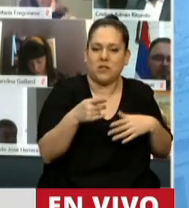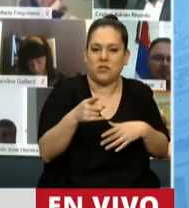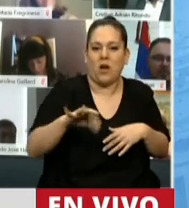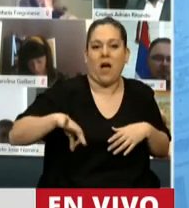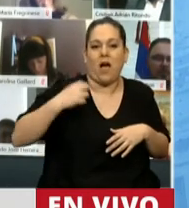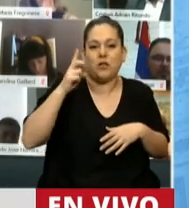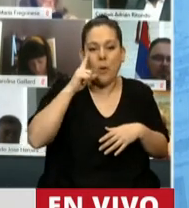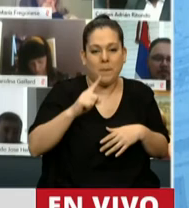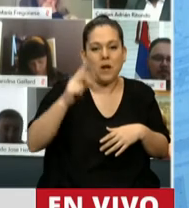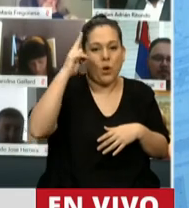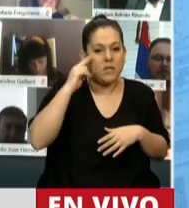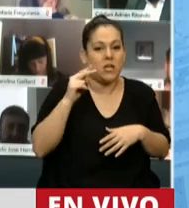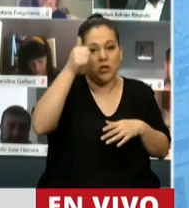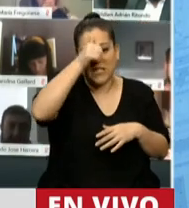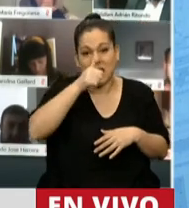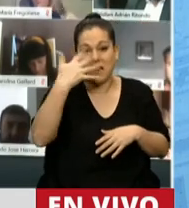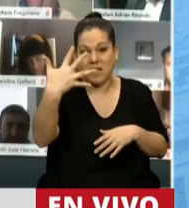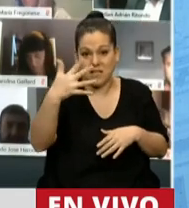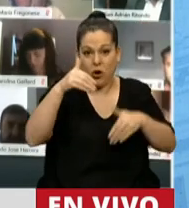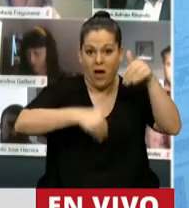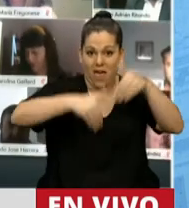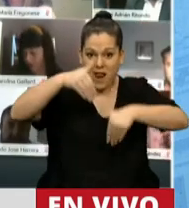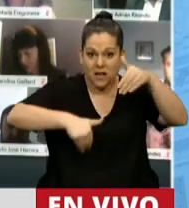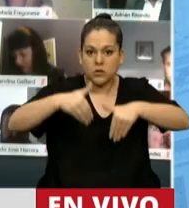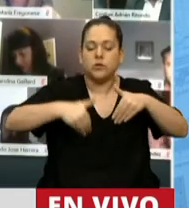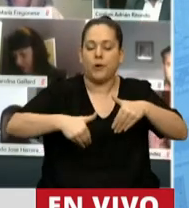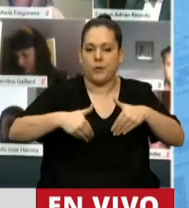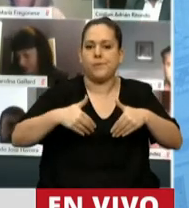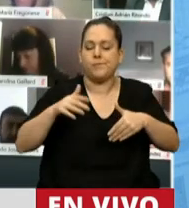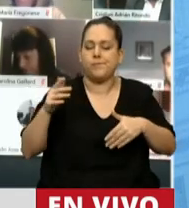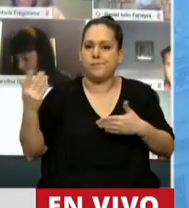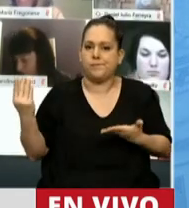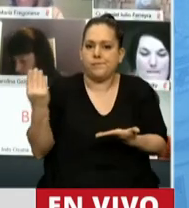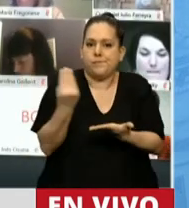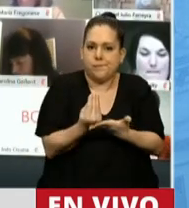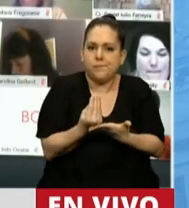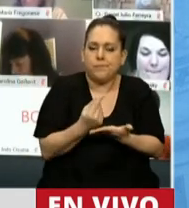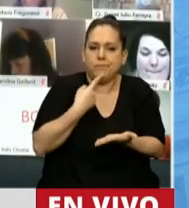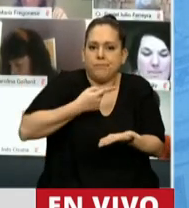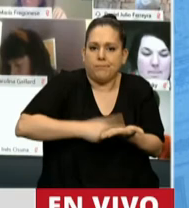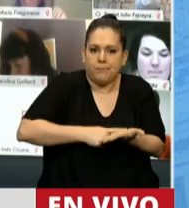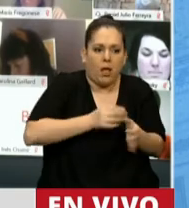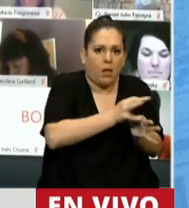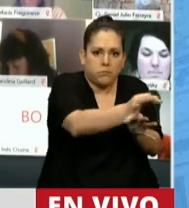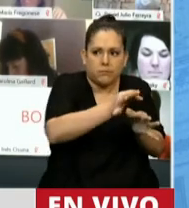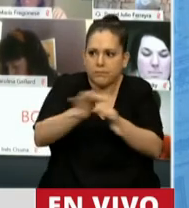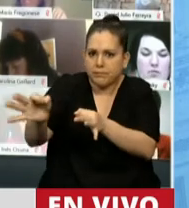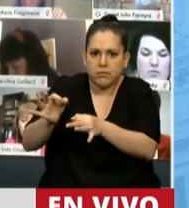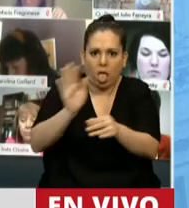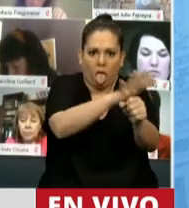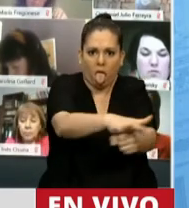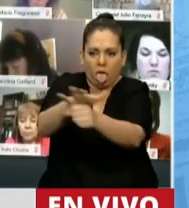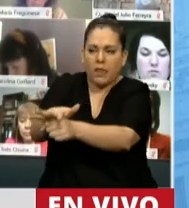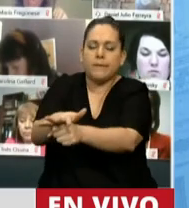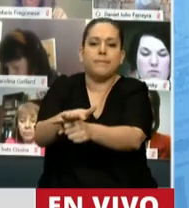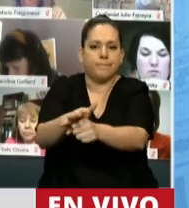1965, una fuerte representación de ese segmento de la sociedad llegó